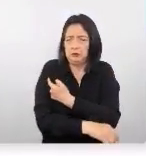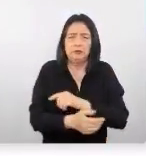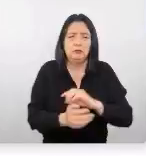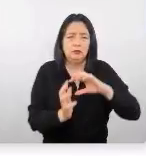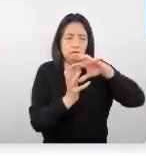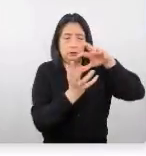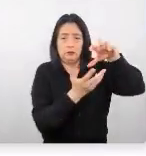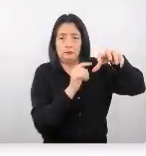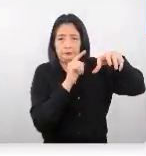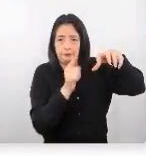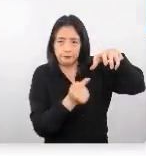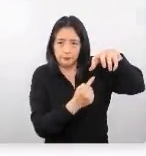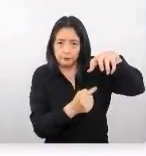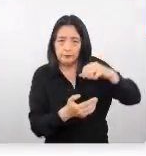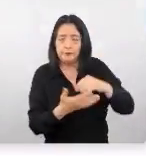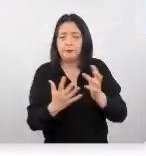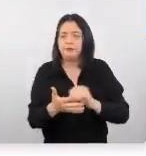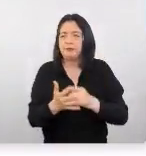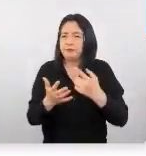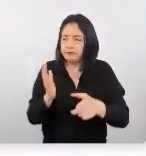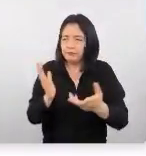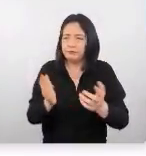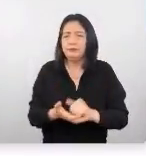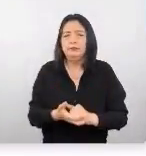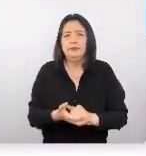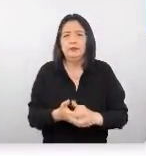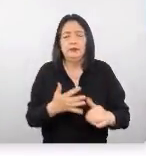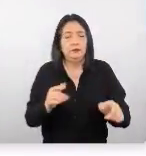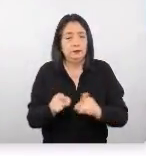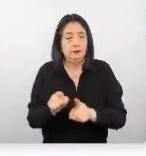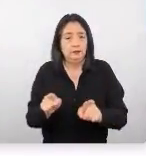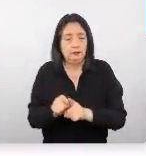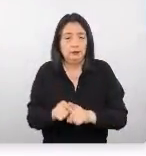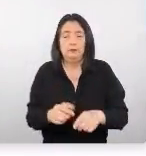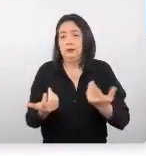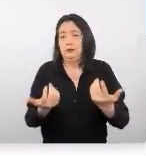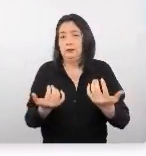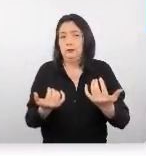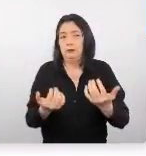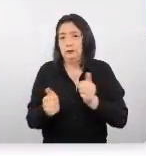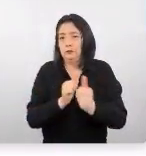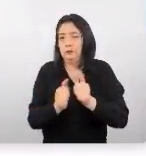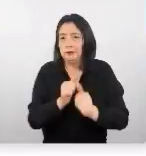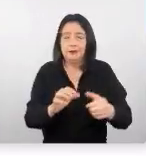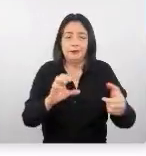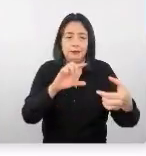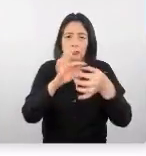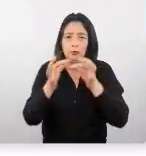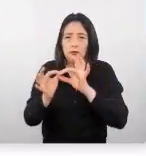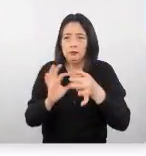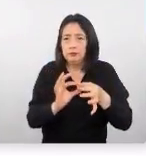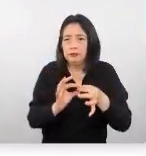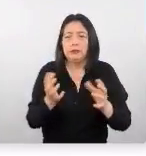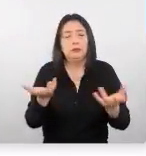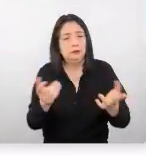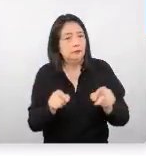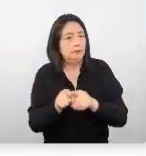que pasen en todo caso también los Juegos Olímpicos, entre otros aspectos.